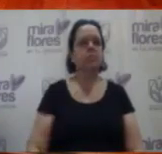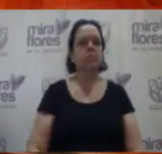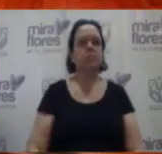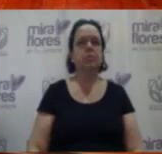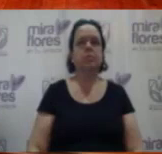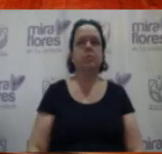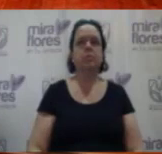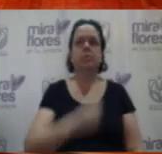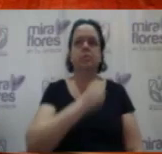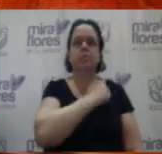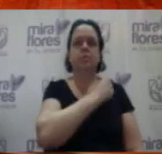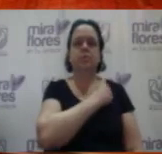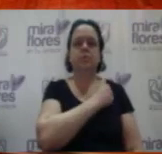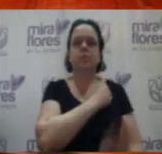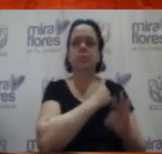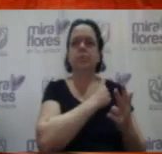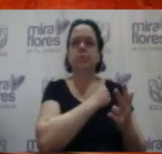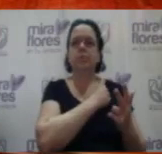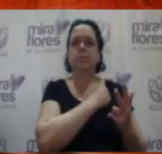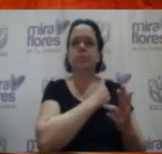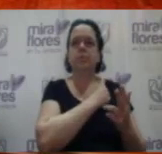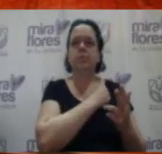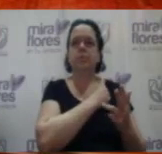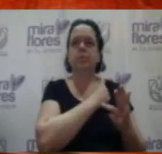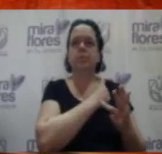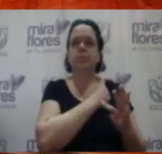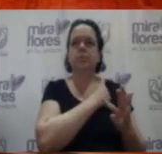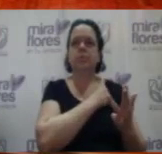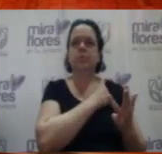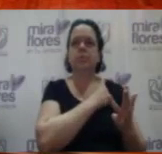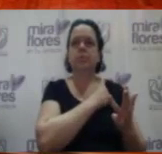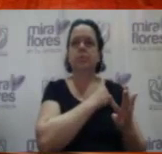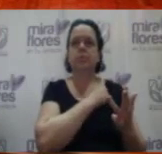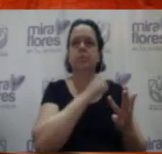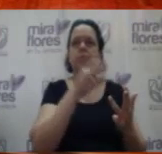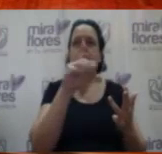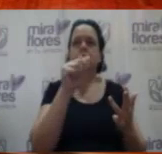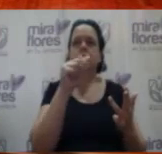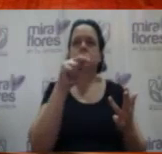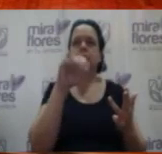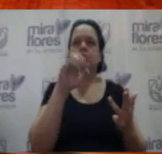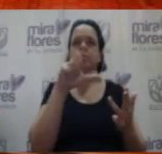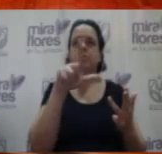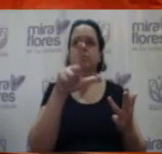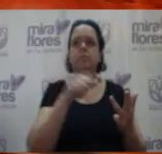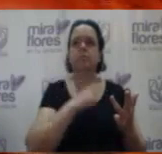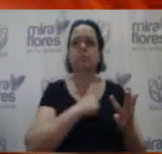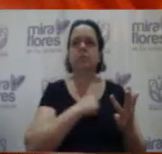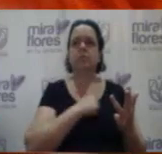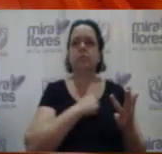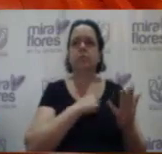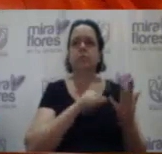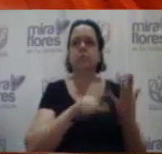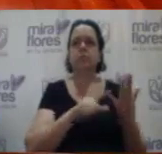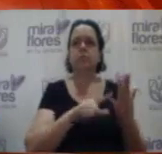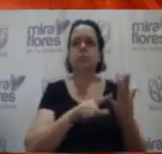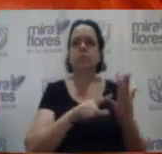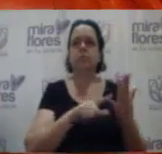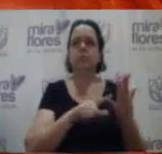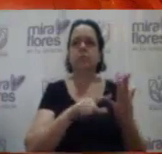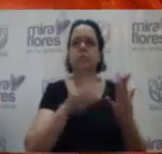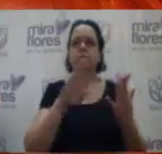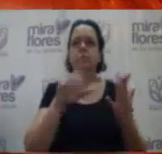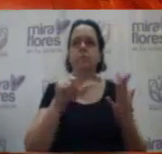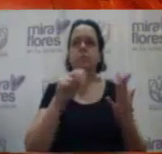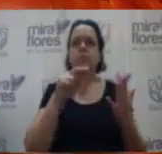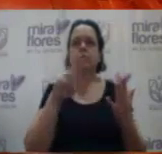Señora Susana Stilich Watson. Señorita Daniela Lozano Vitor. Señora Franca Rey Camino.